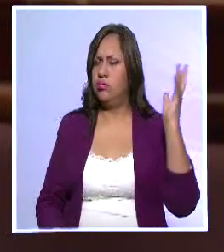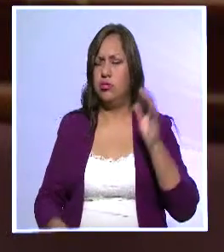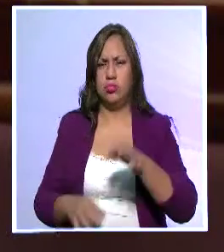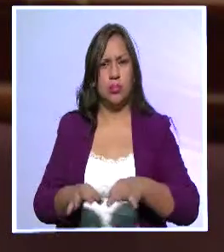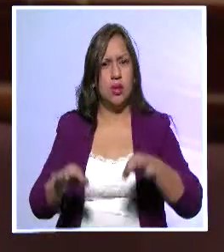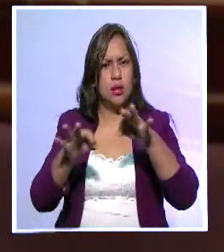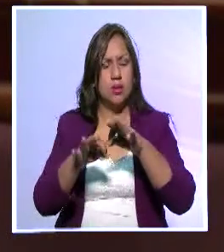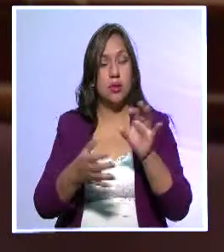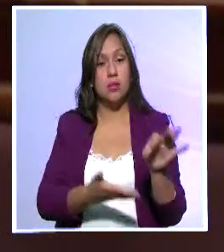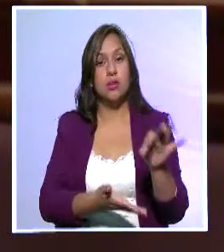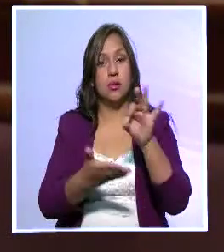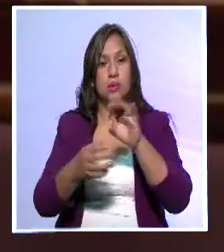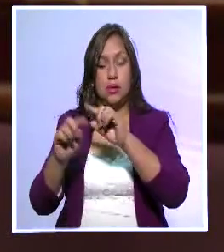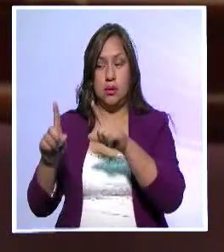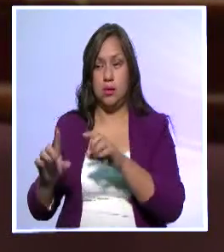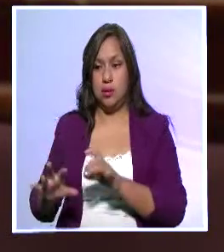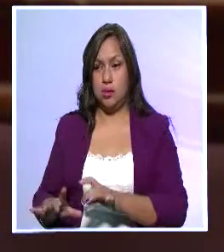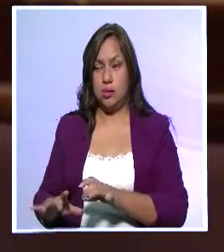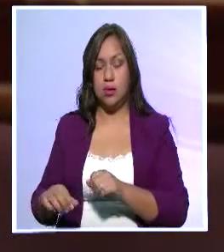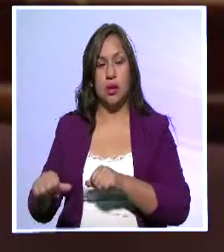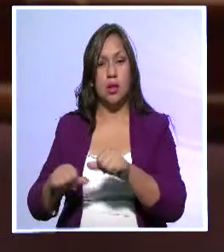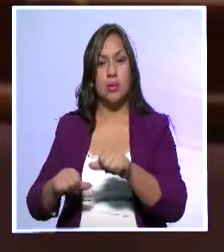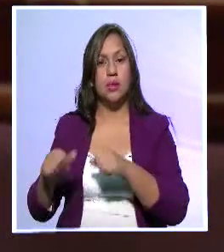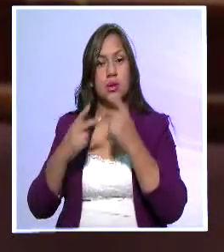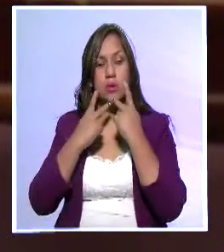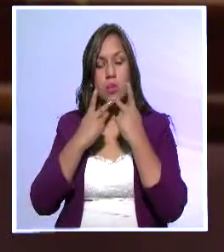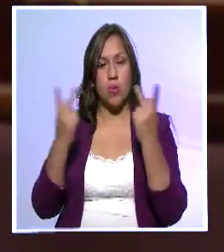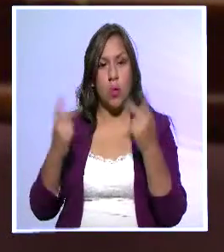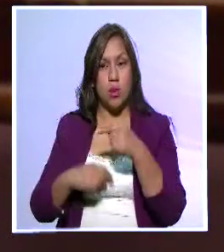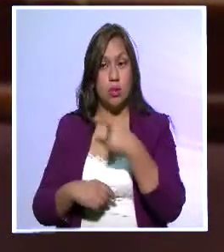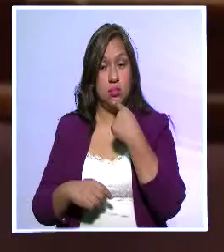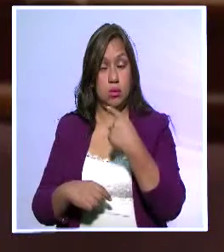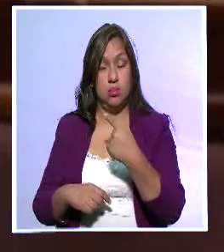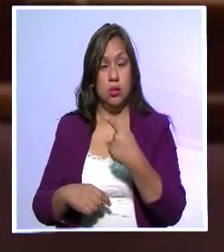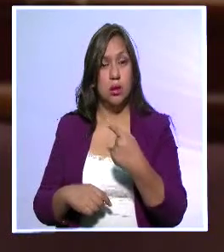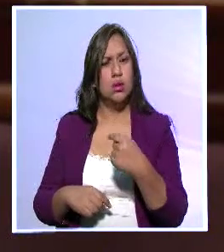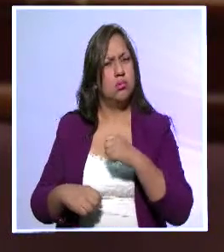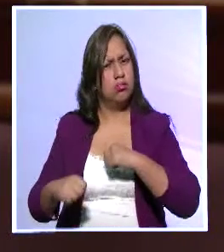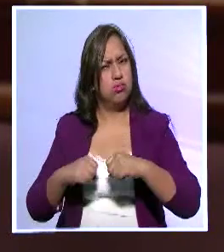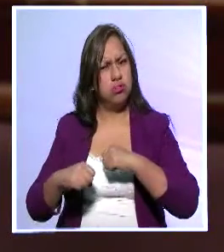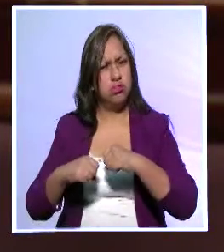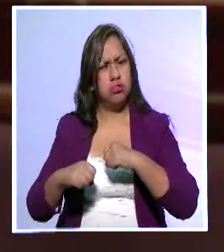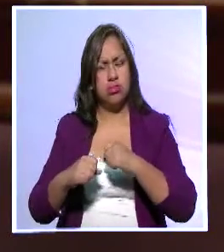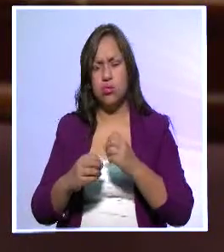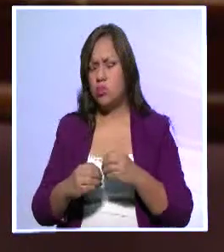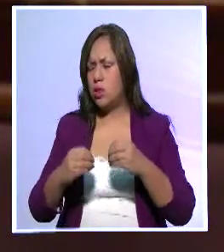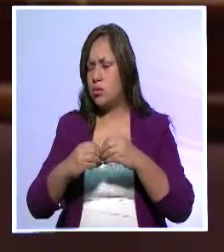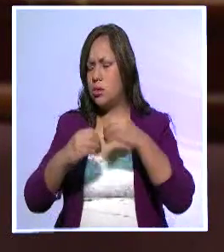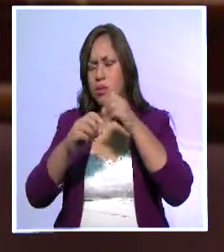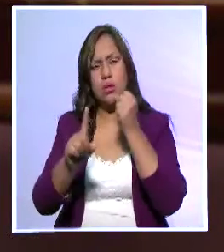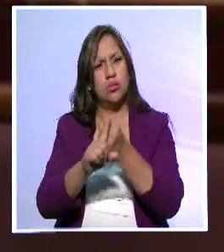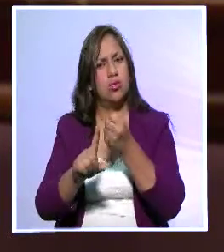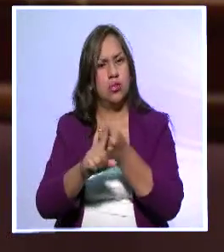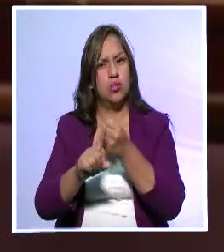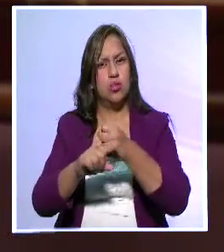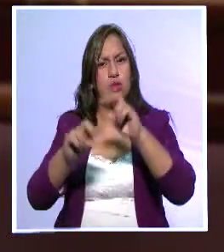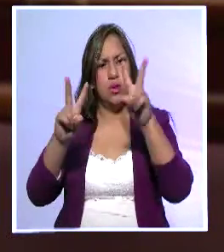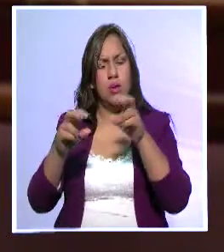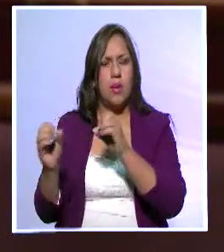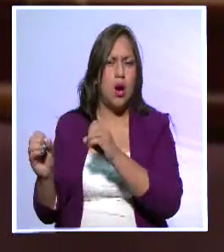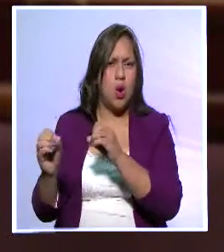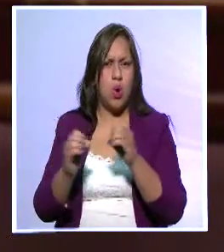representante de la Secretaría Nacional de la Administración Pública que nos indicaba que también están haciendo esfuerzos importantes en torno a la